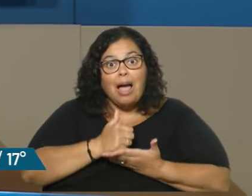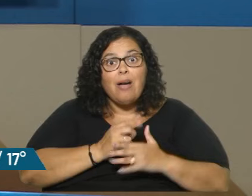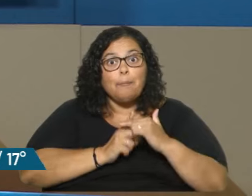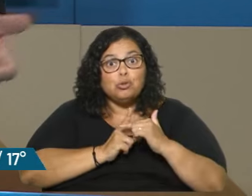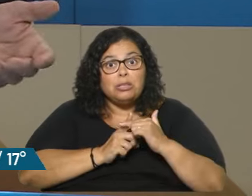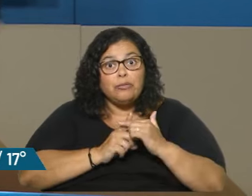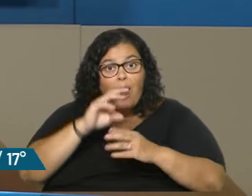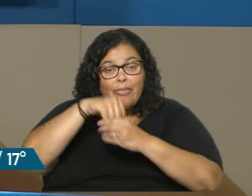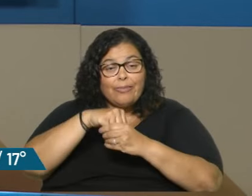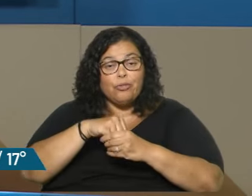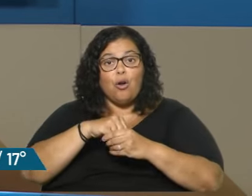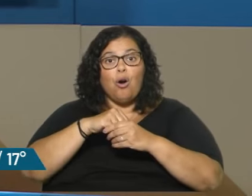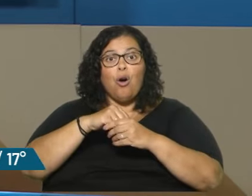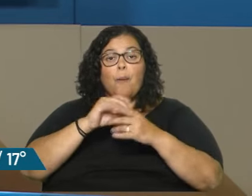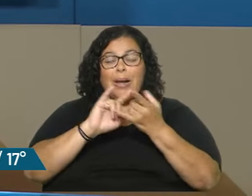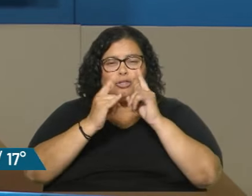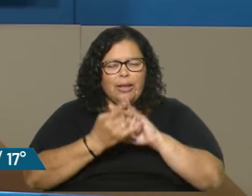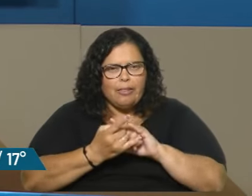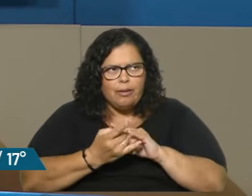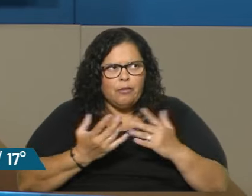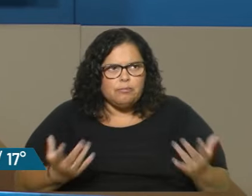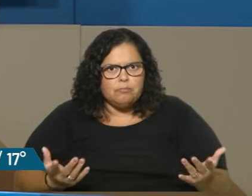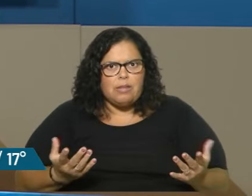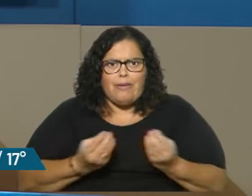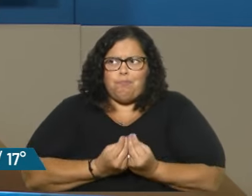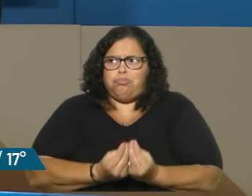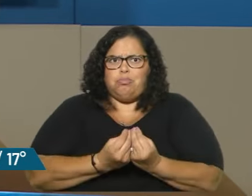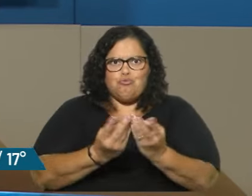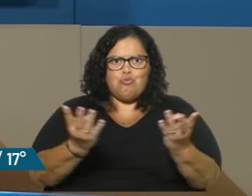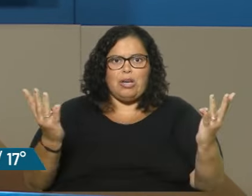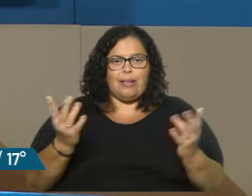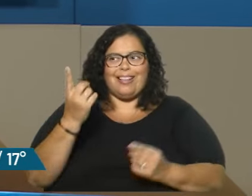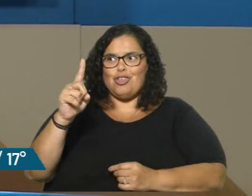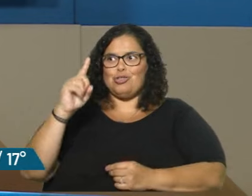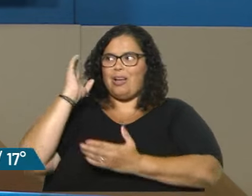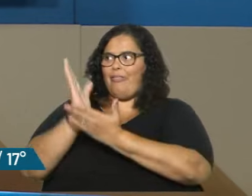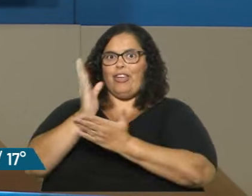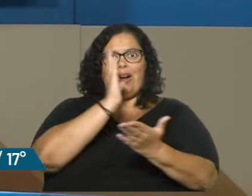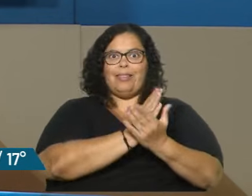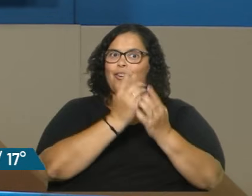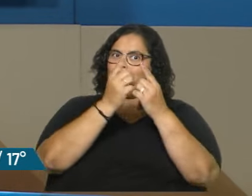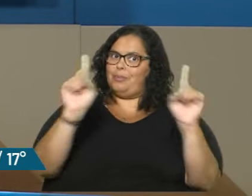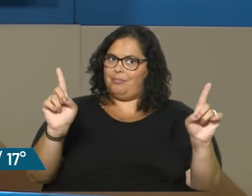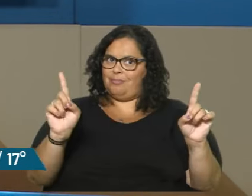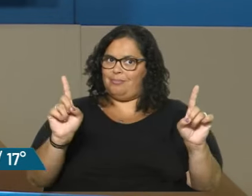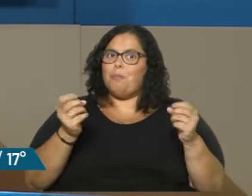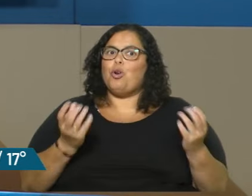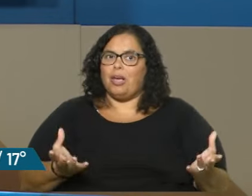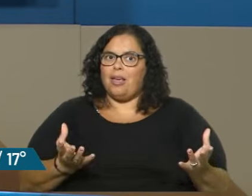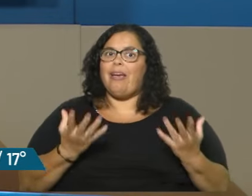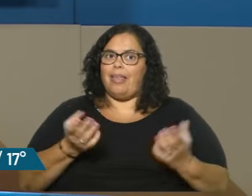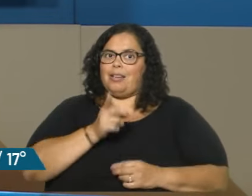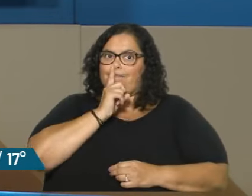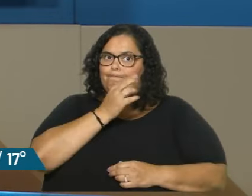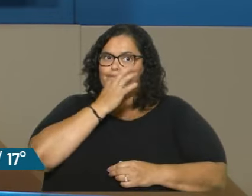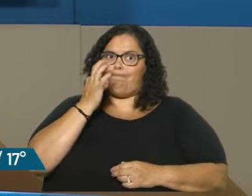en el paseo legislativo y había más gente que en la plaza y no pasó nada. O sea que el castigo fue diferencial, por algo era que querían callarnos.